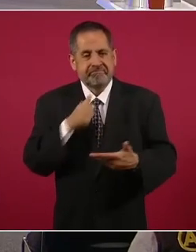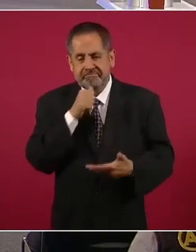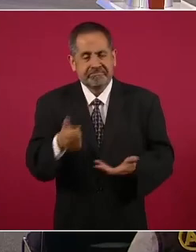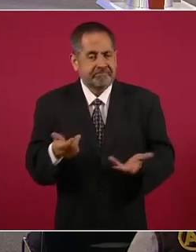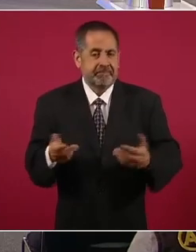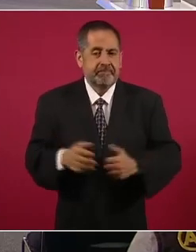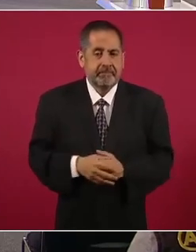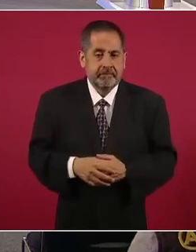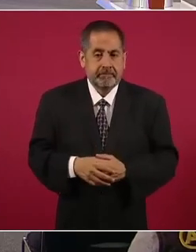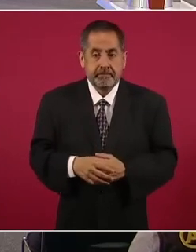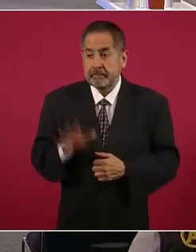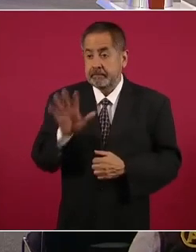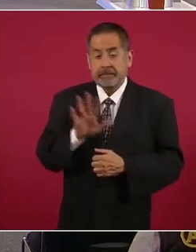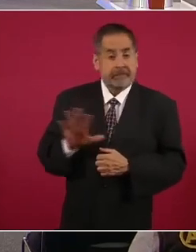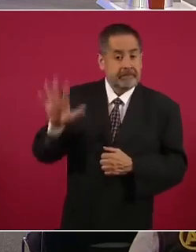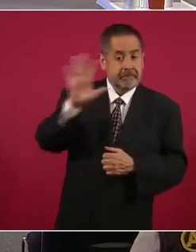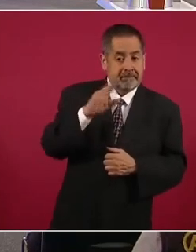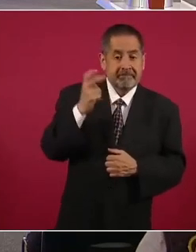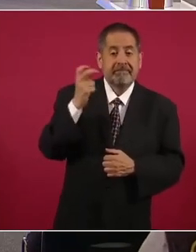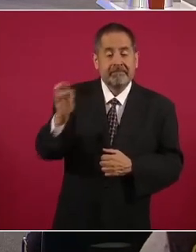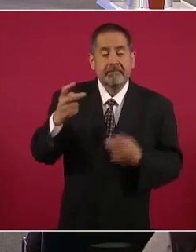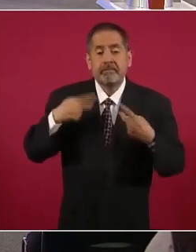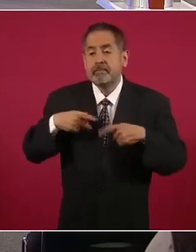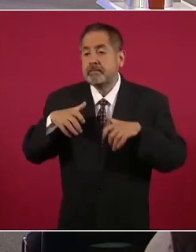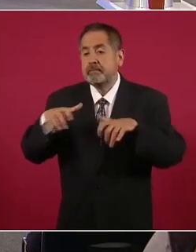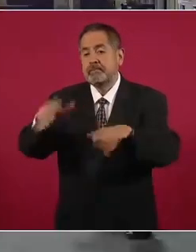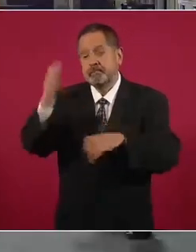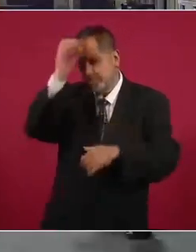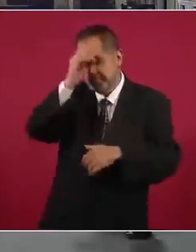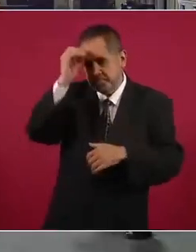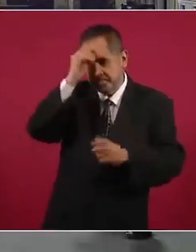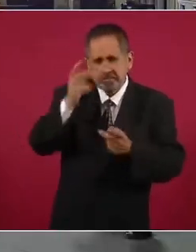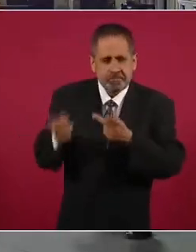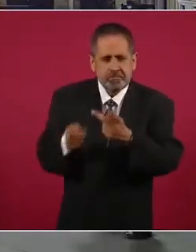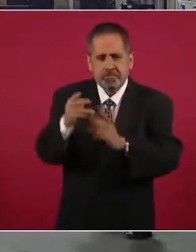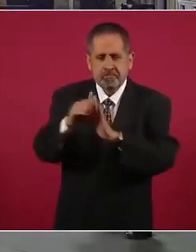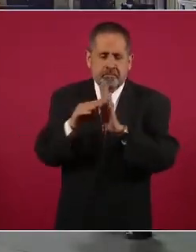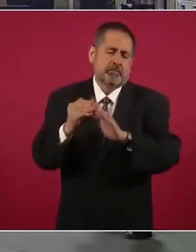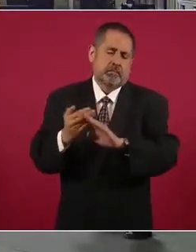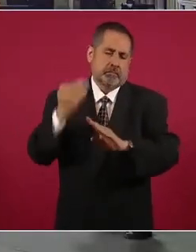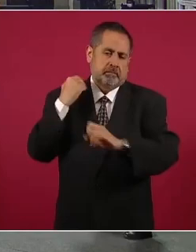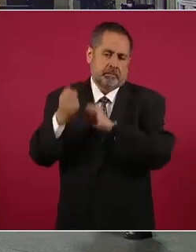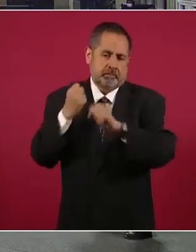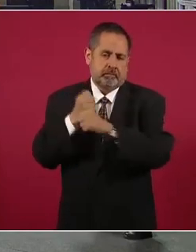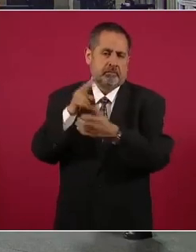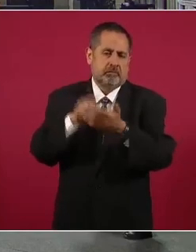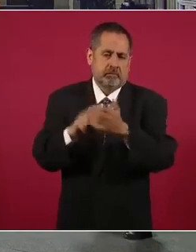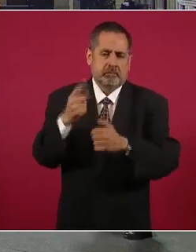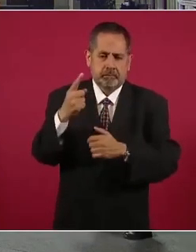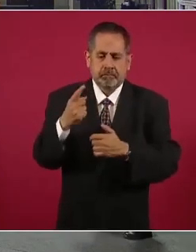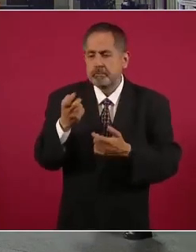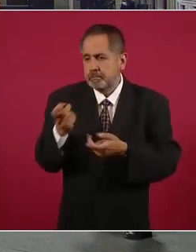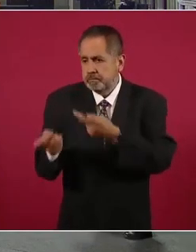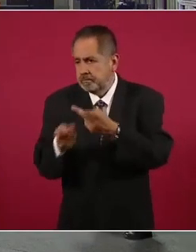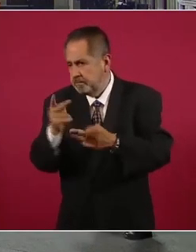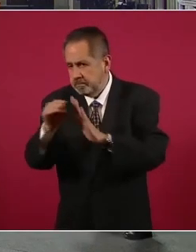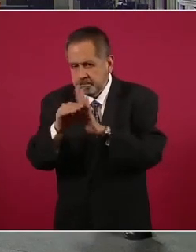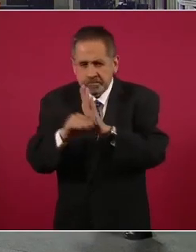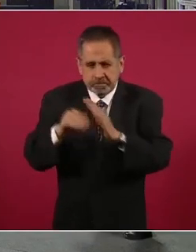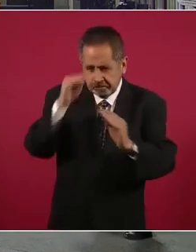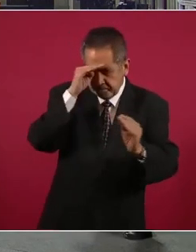Eso es lo que opina el pueblo. Bueno, en el 21 era lo que opinaban.